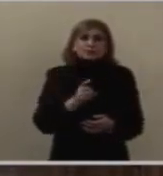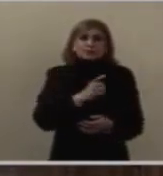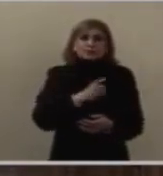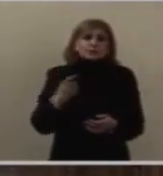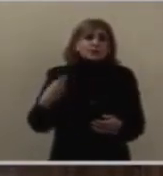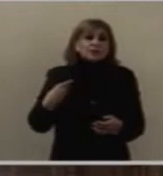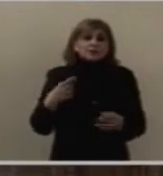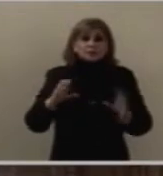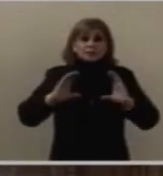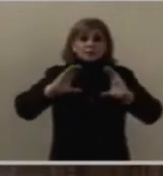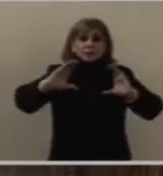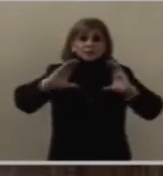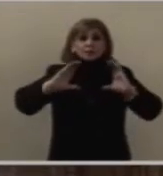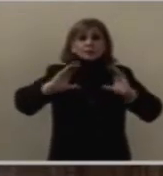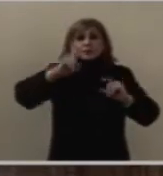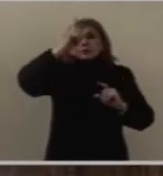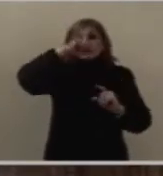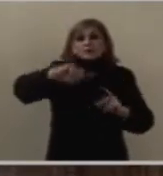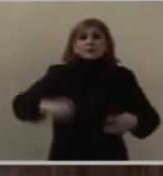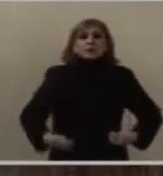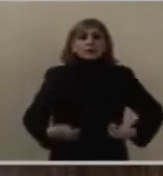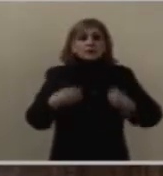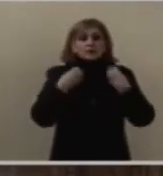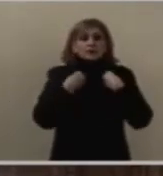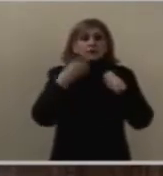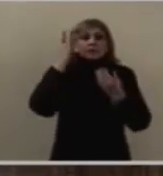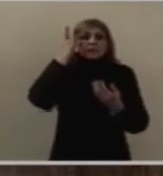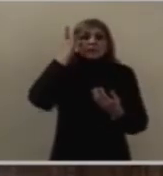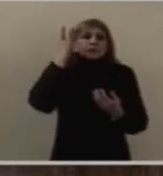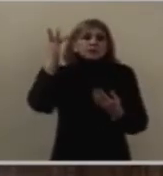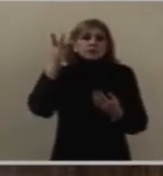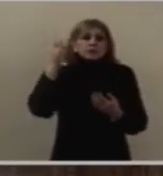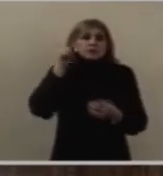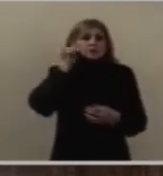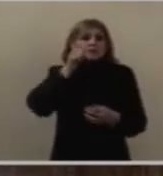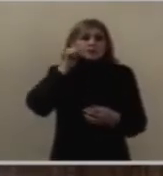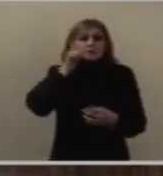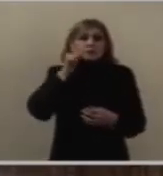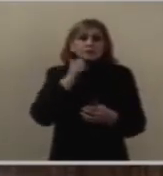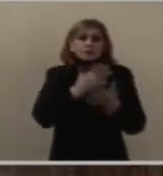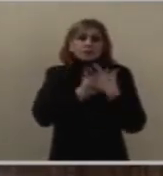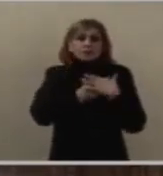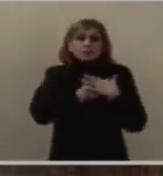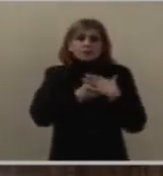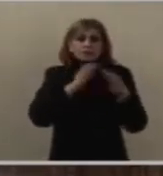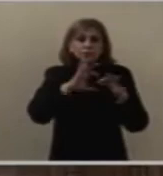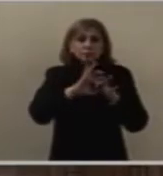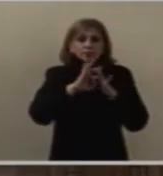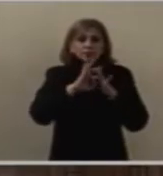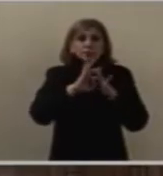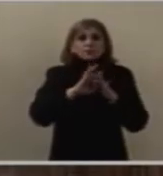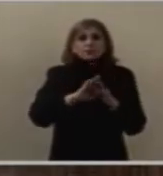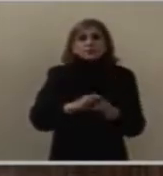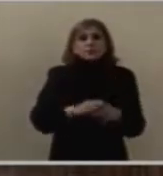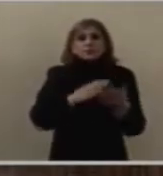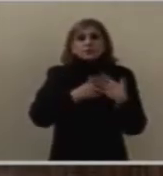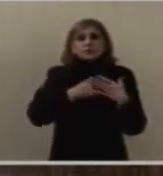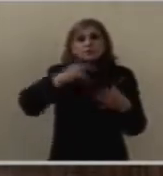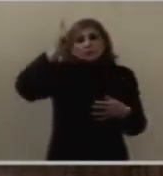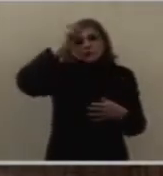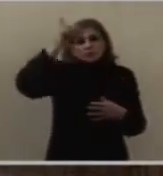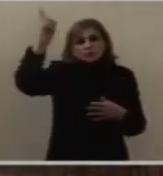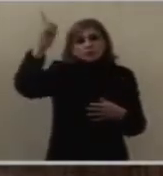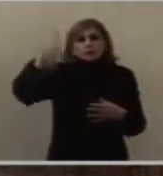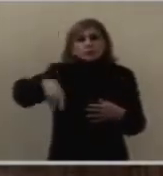cuidar para vivir en santidad y en el amor de Dios. Pero también